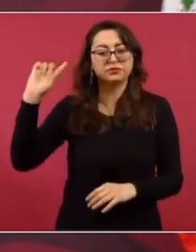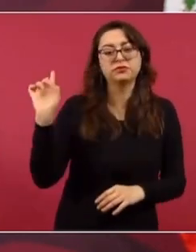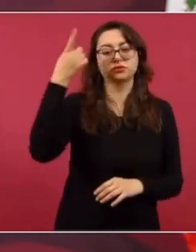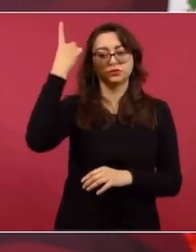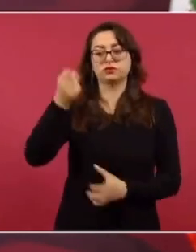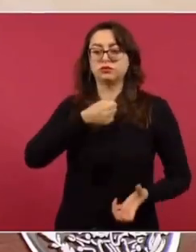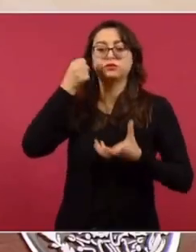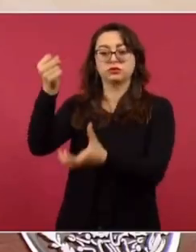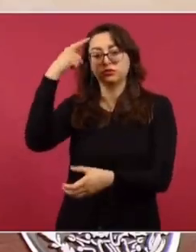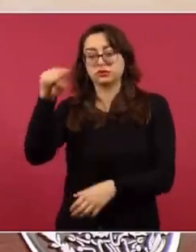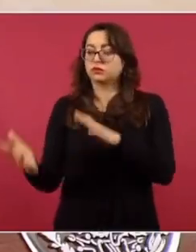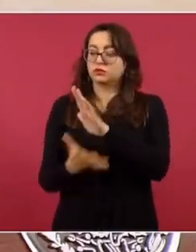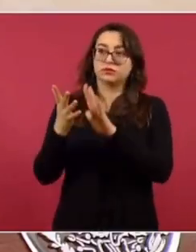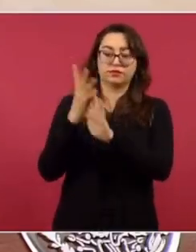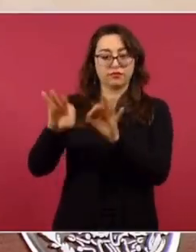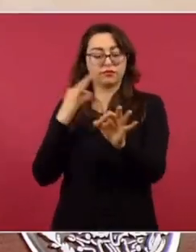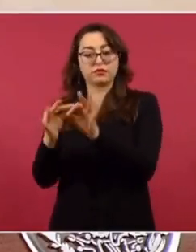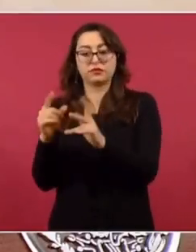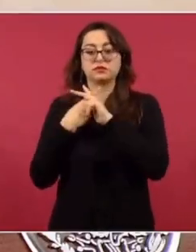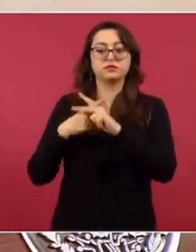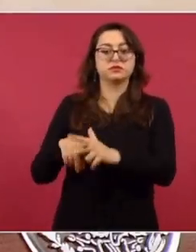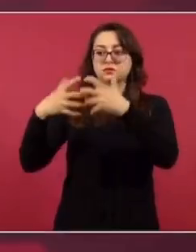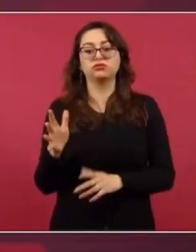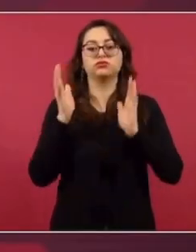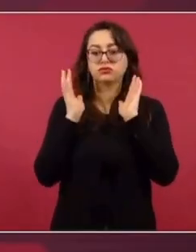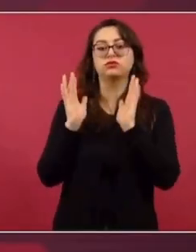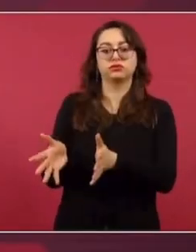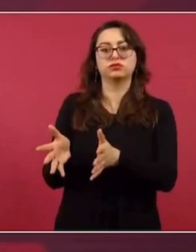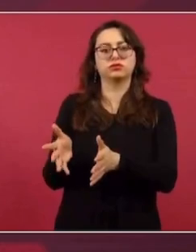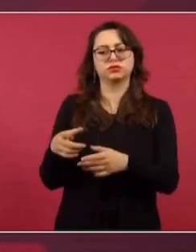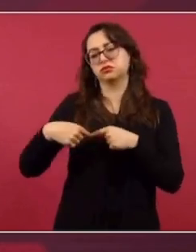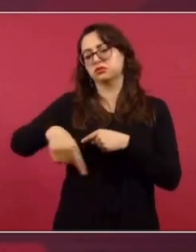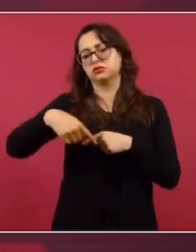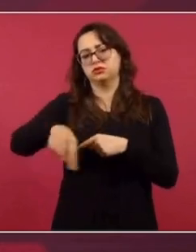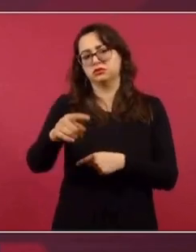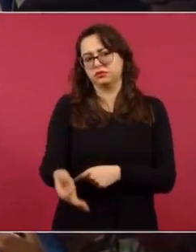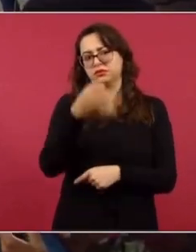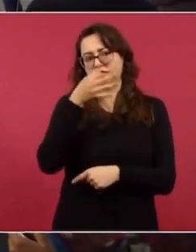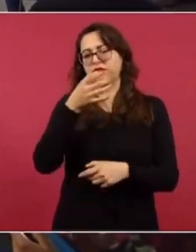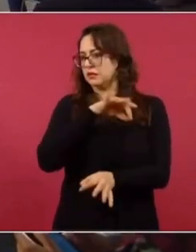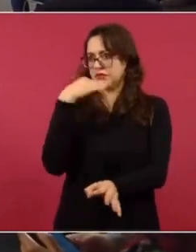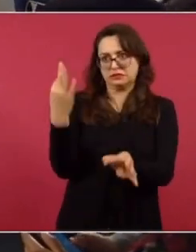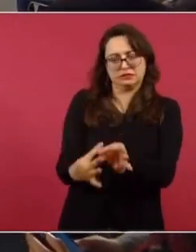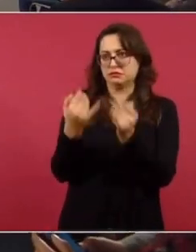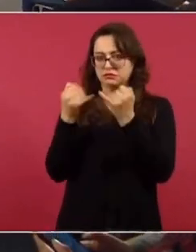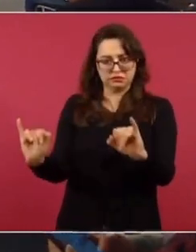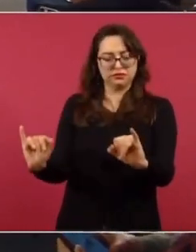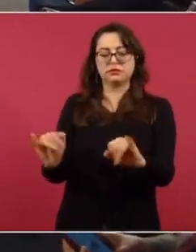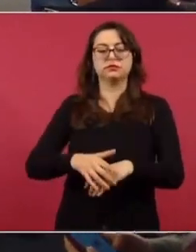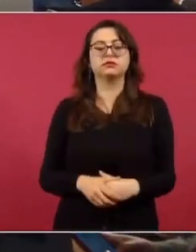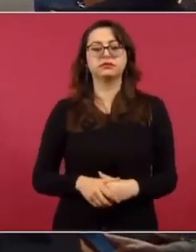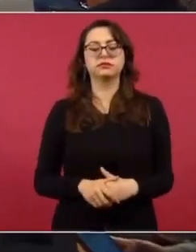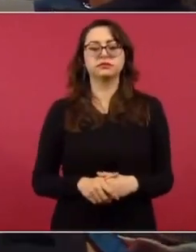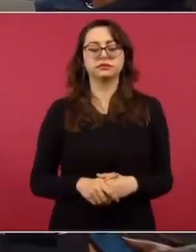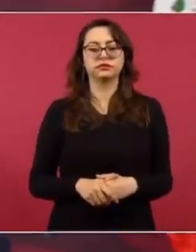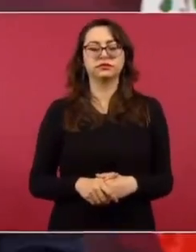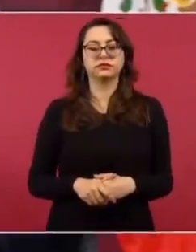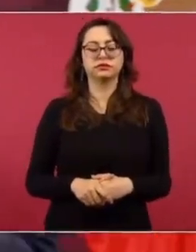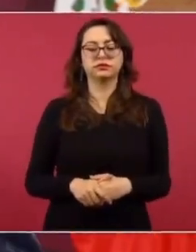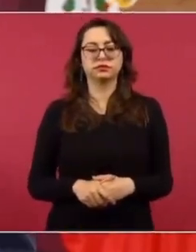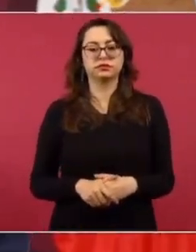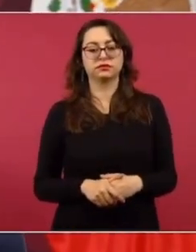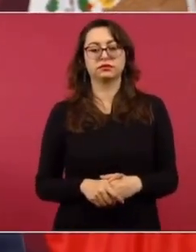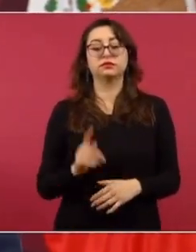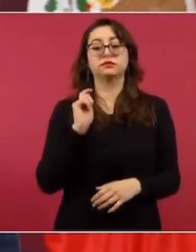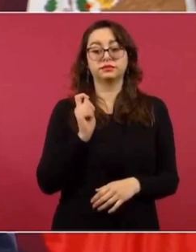para concluir esta coquizadora en Tula. Vamos a terminar la planta este año. ¿Esto qué